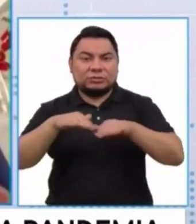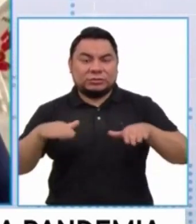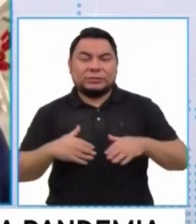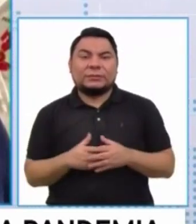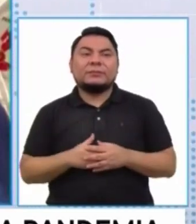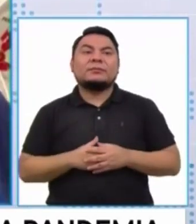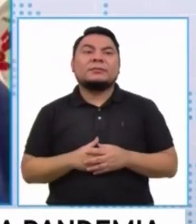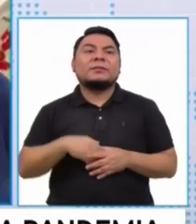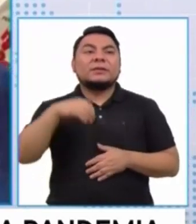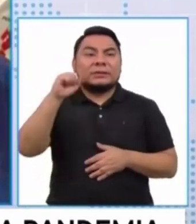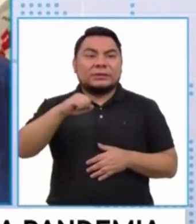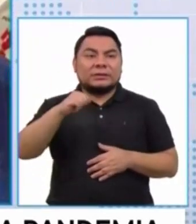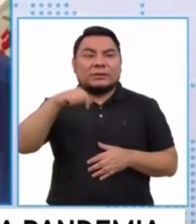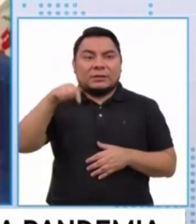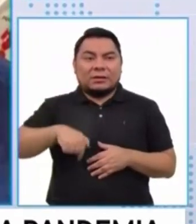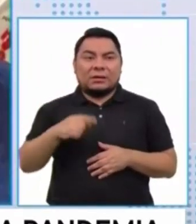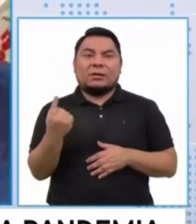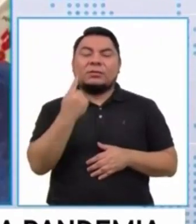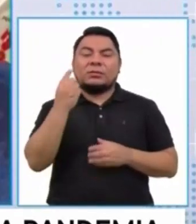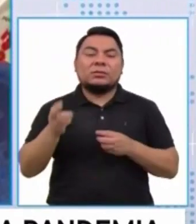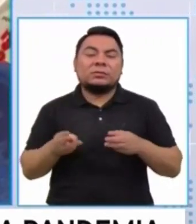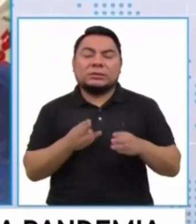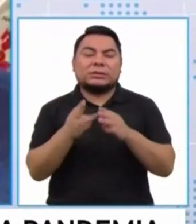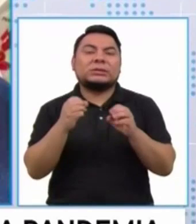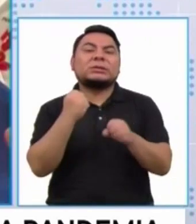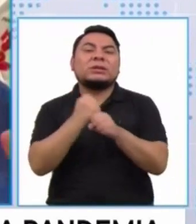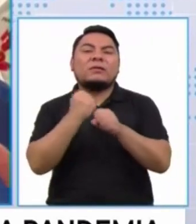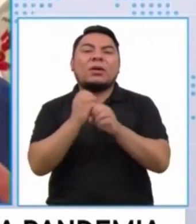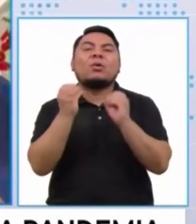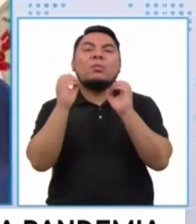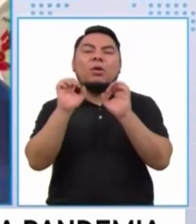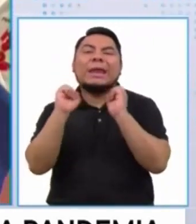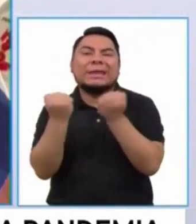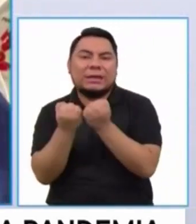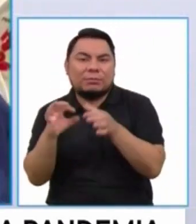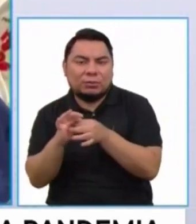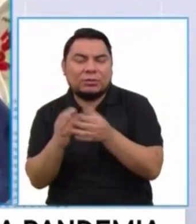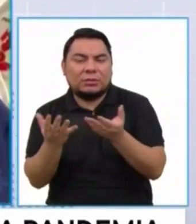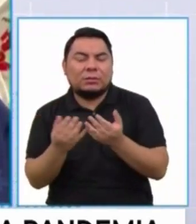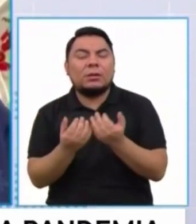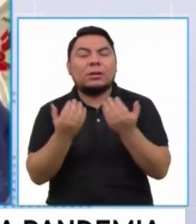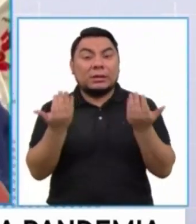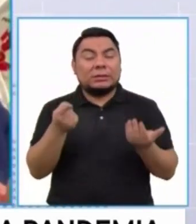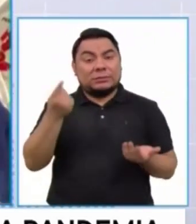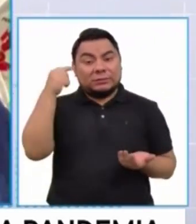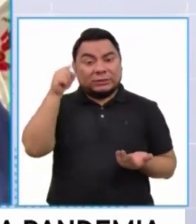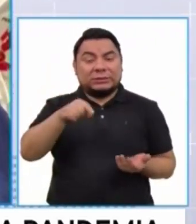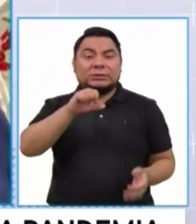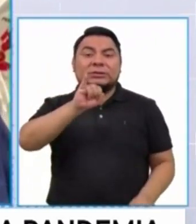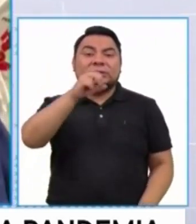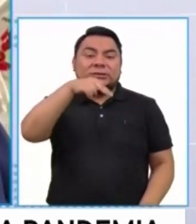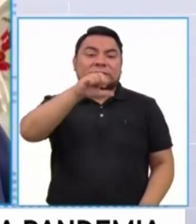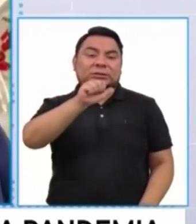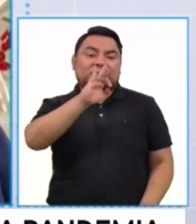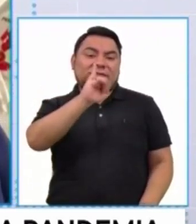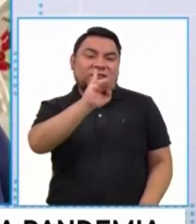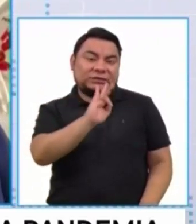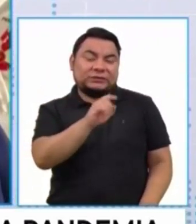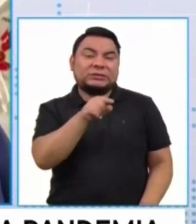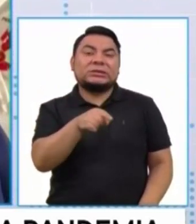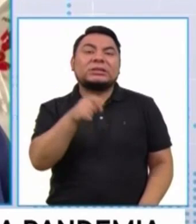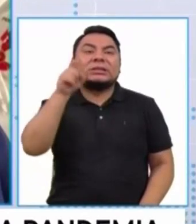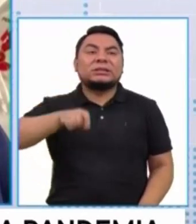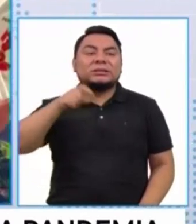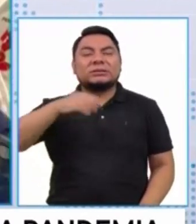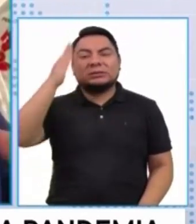en equipo, es la única forma como se puede trabajar. Entonces, para el INAVIF necesitamos